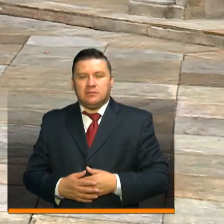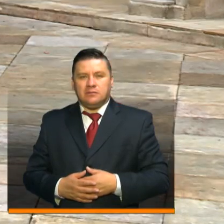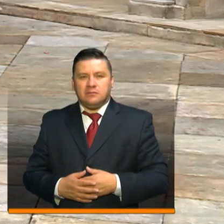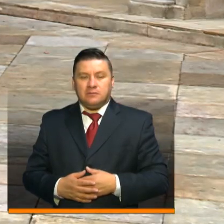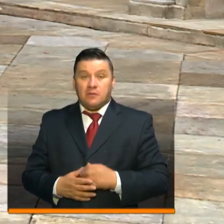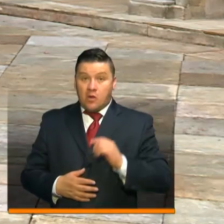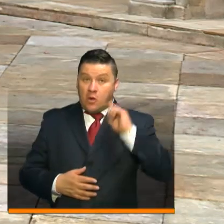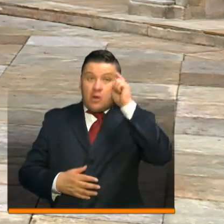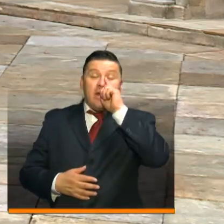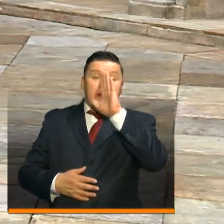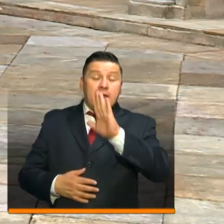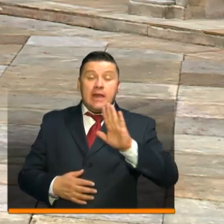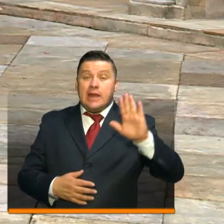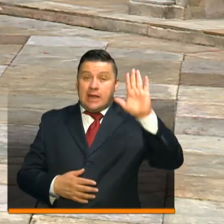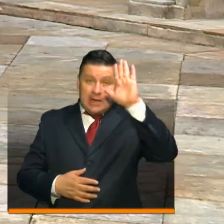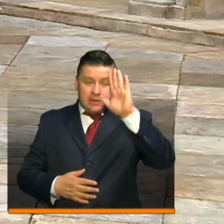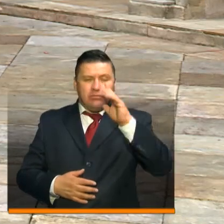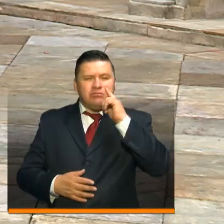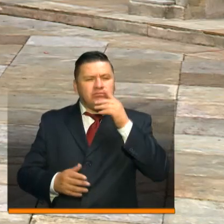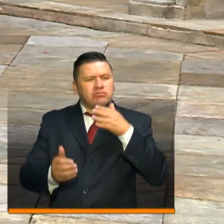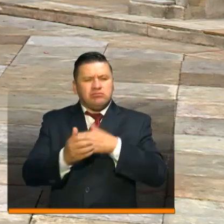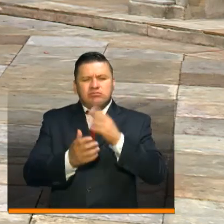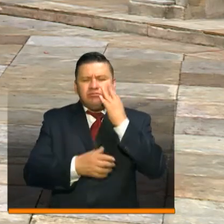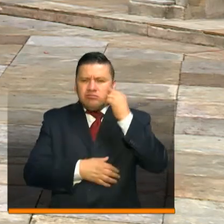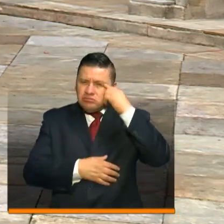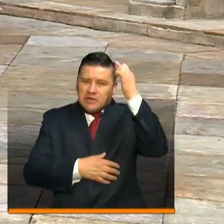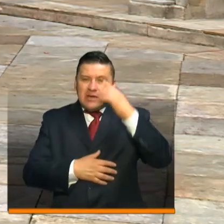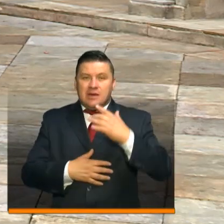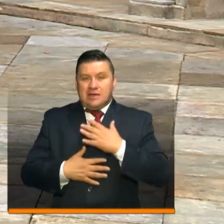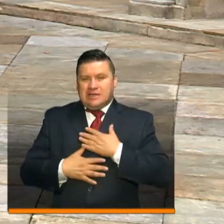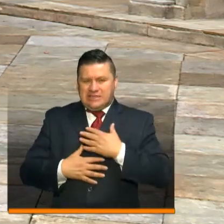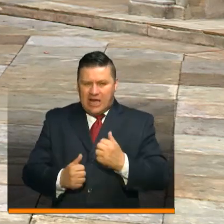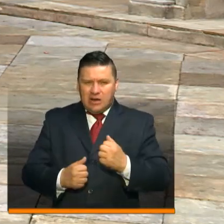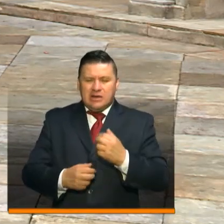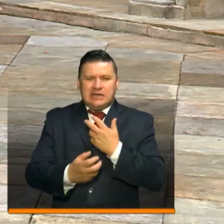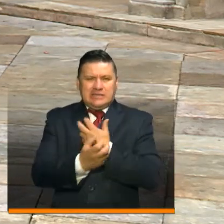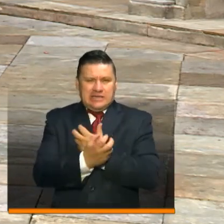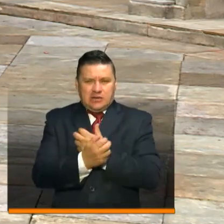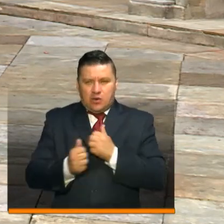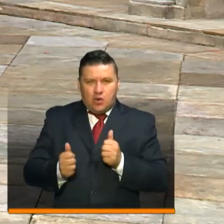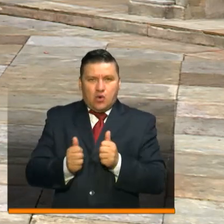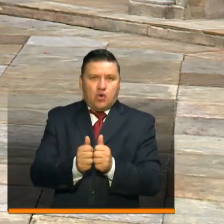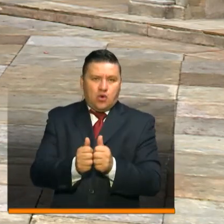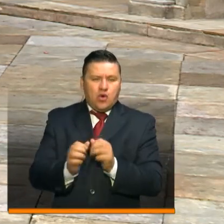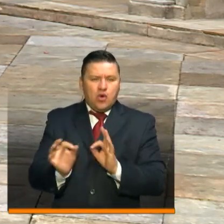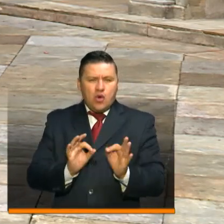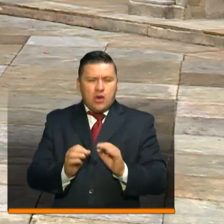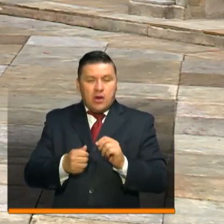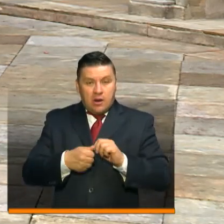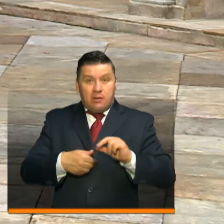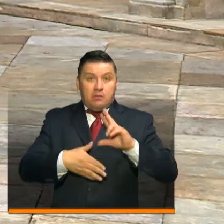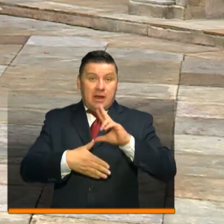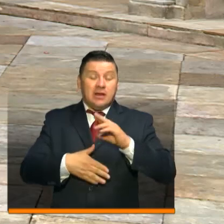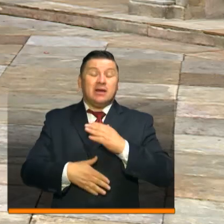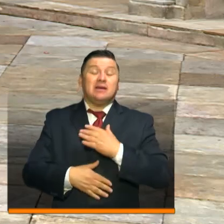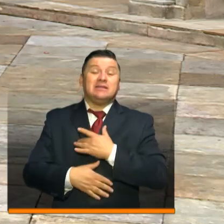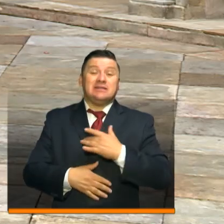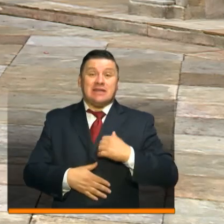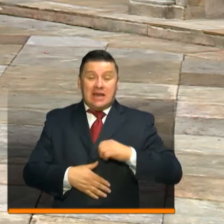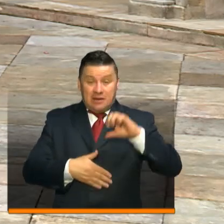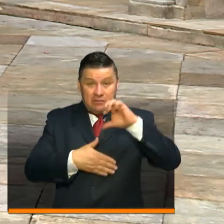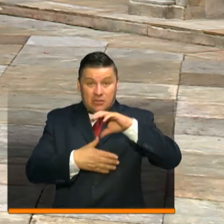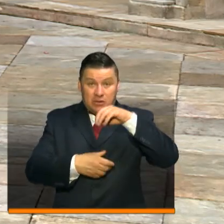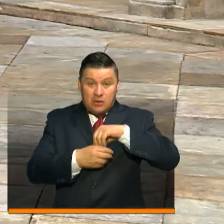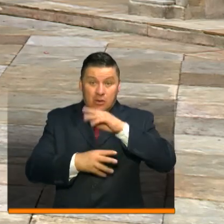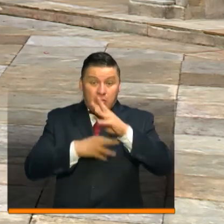El gobierno nacional, bajo la orientación de expertos en salud, ciencia y con el acompañamiento de la Organización Panamericana de la Salud y de la